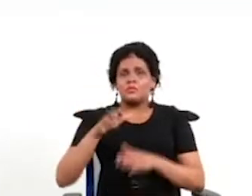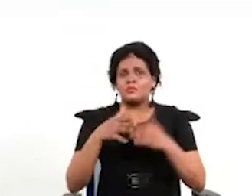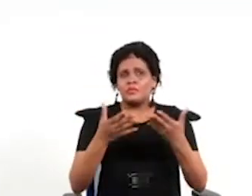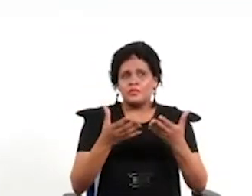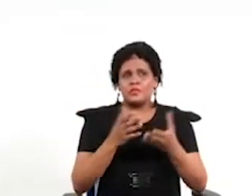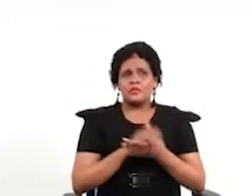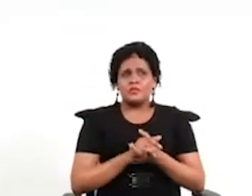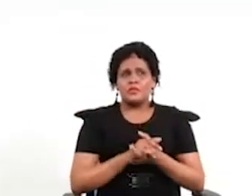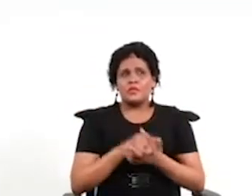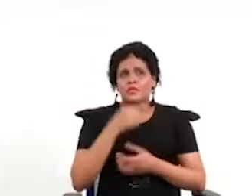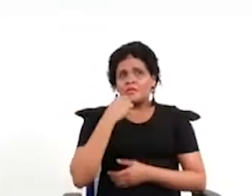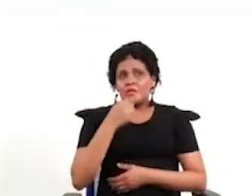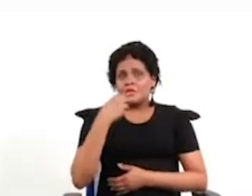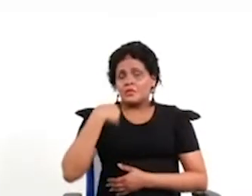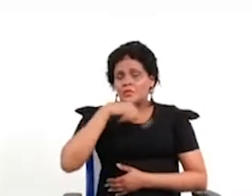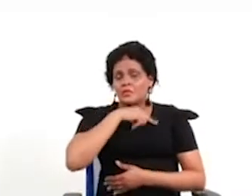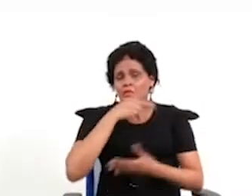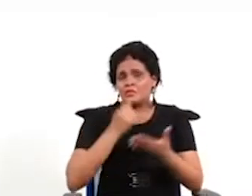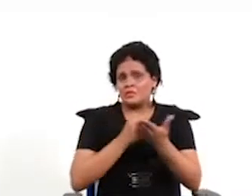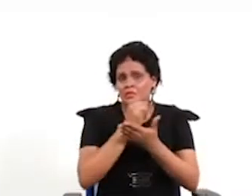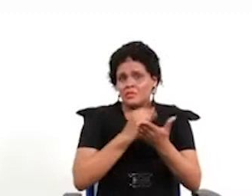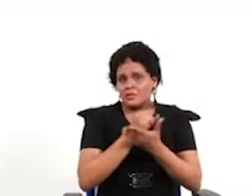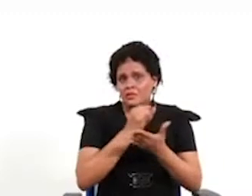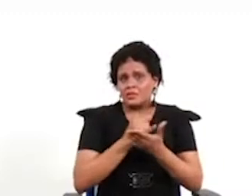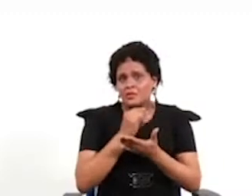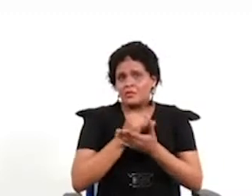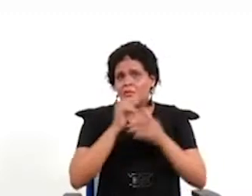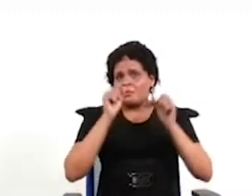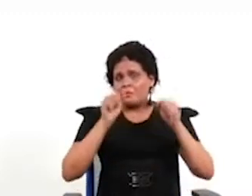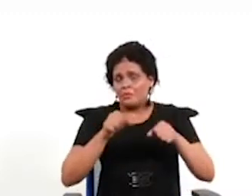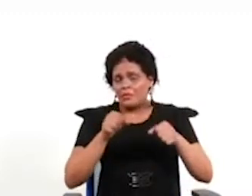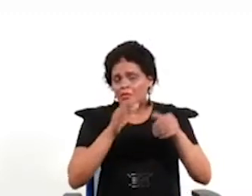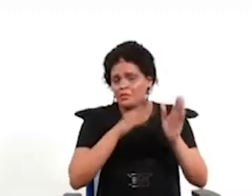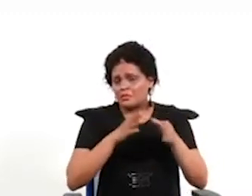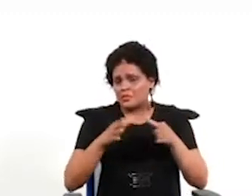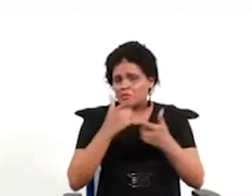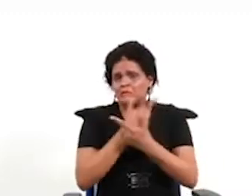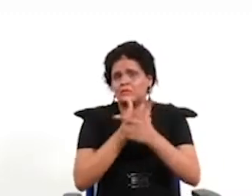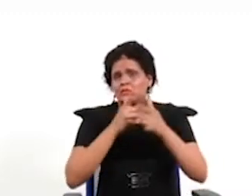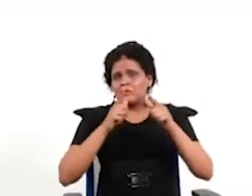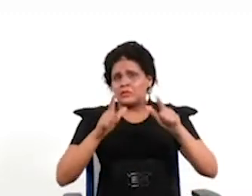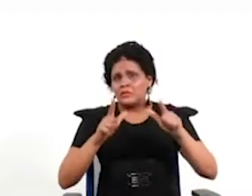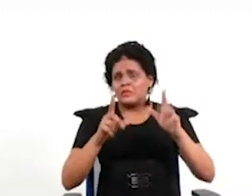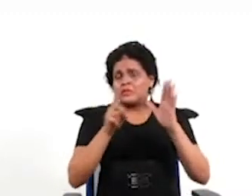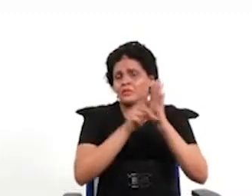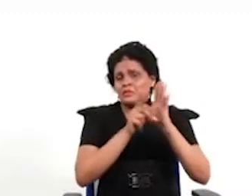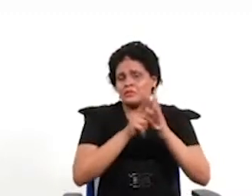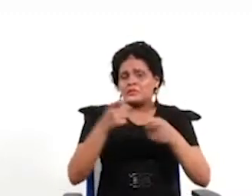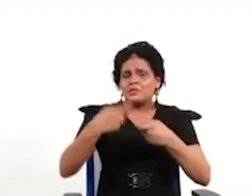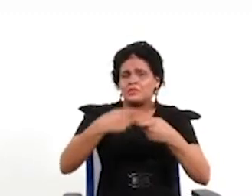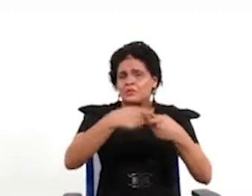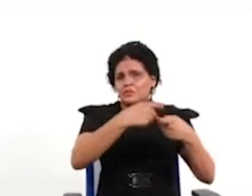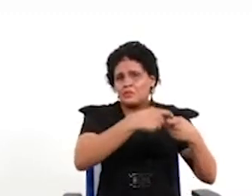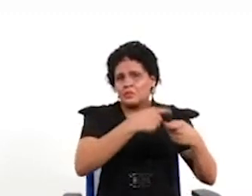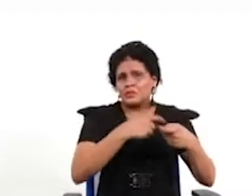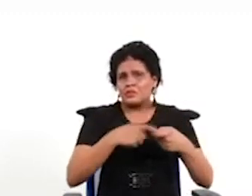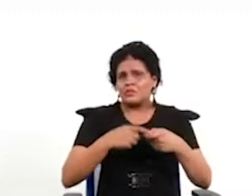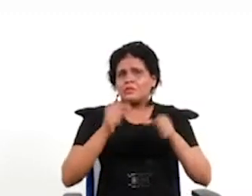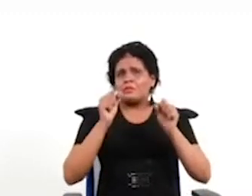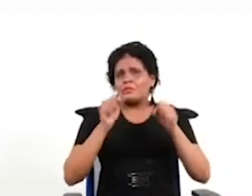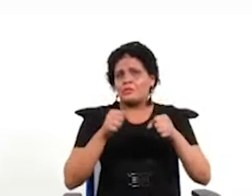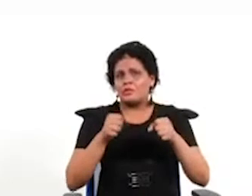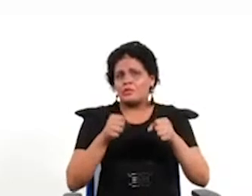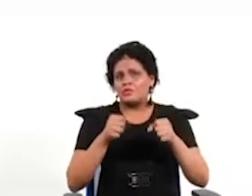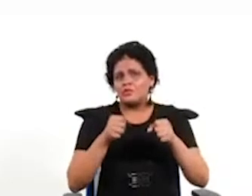recorrido, pero nos sorprendió mucho también que extrapolando incluso otros procesos participativos, no hay sorpresa no observar